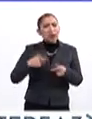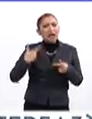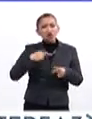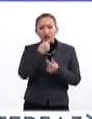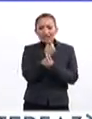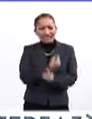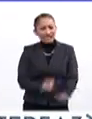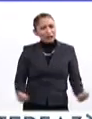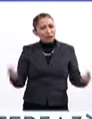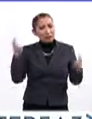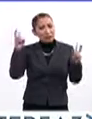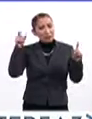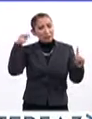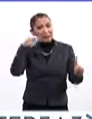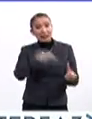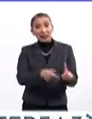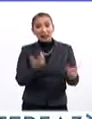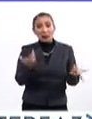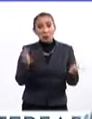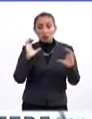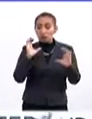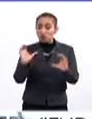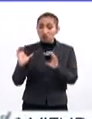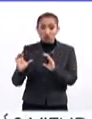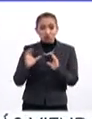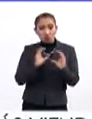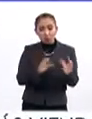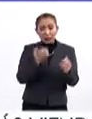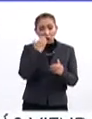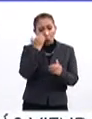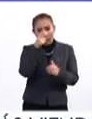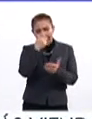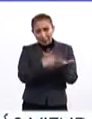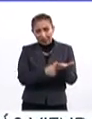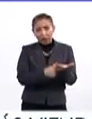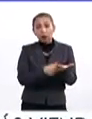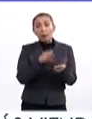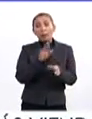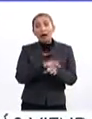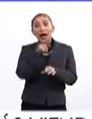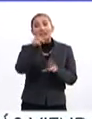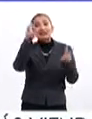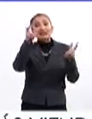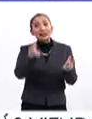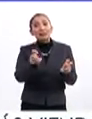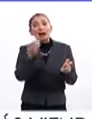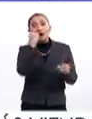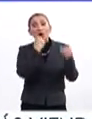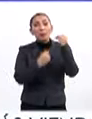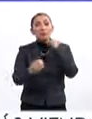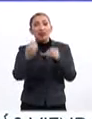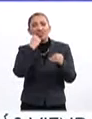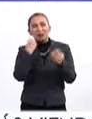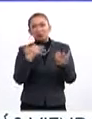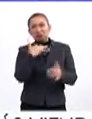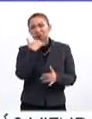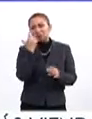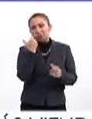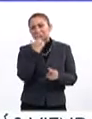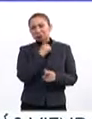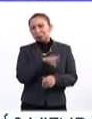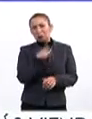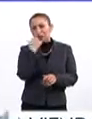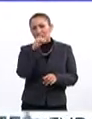infantil, es un tema que se lloró que hay que cuidar en las escuelas, especialmente con el tema de la comida, que se conoce como comida